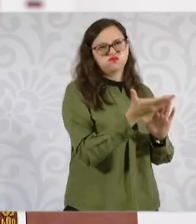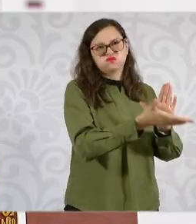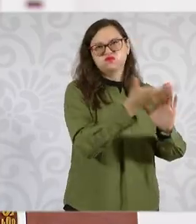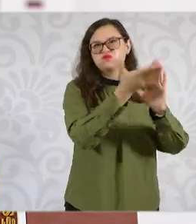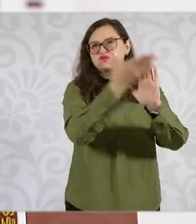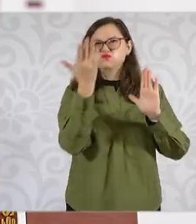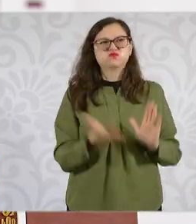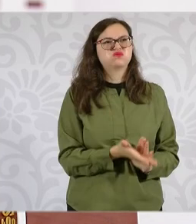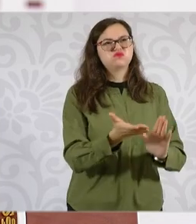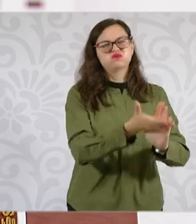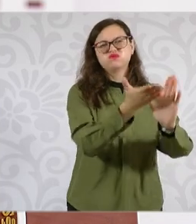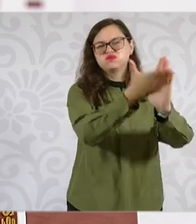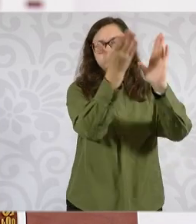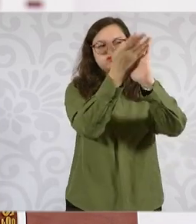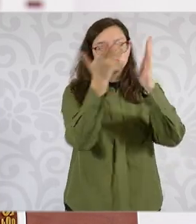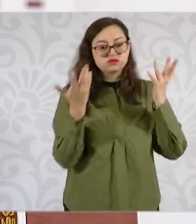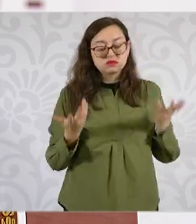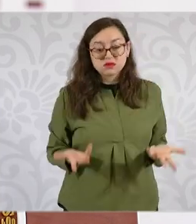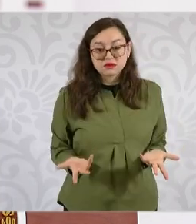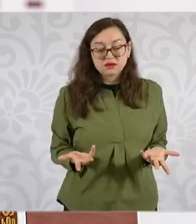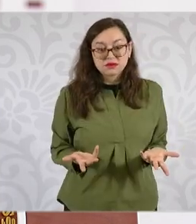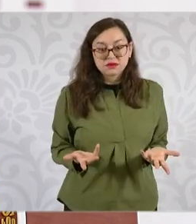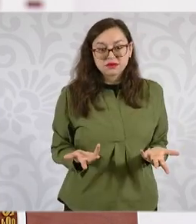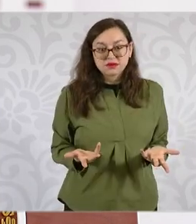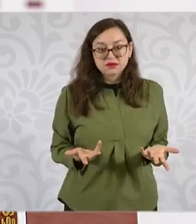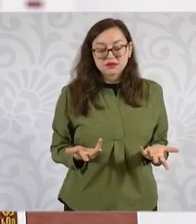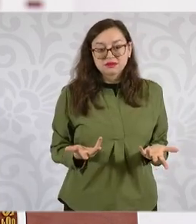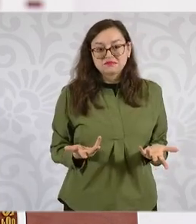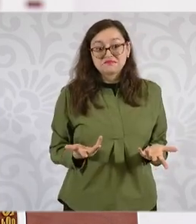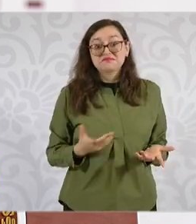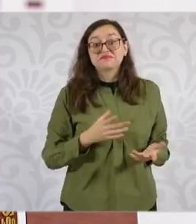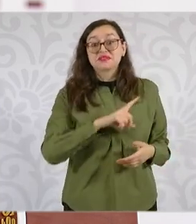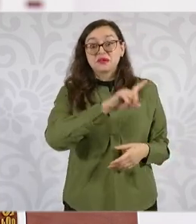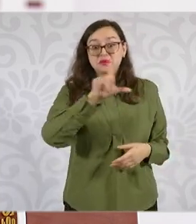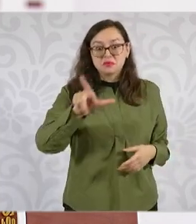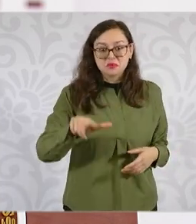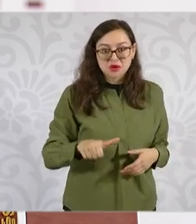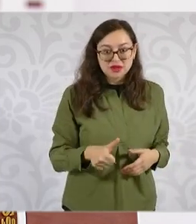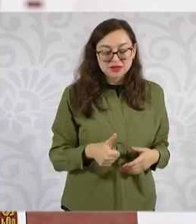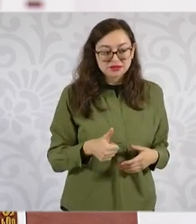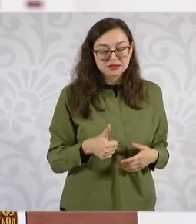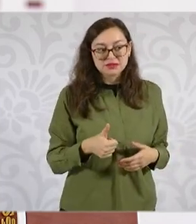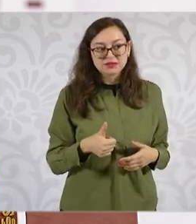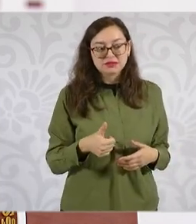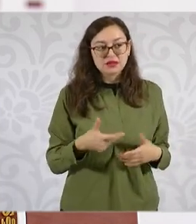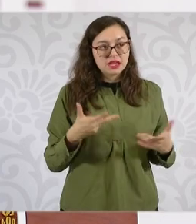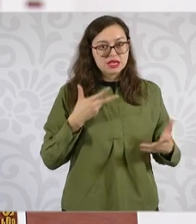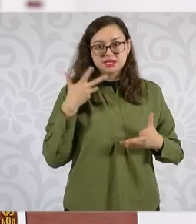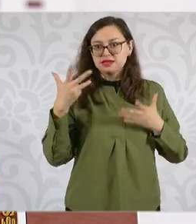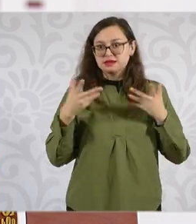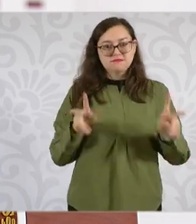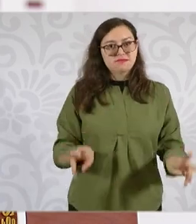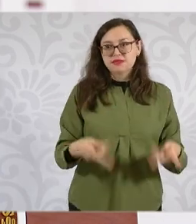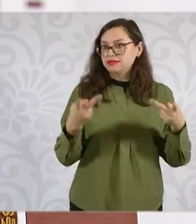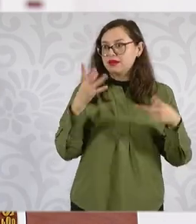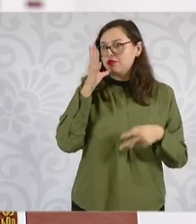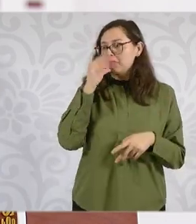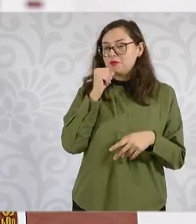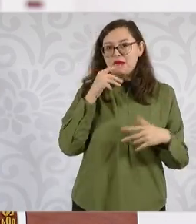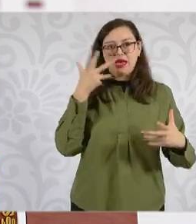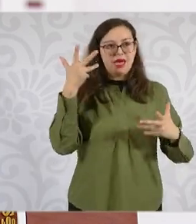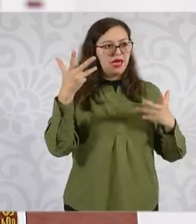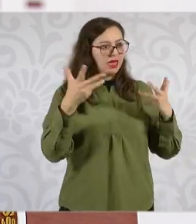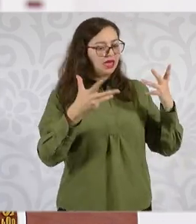porque no estaba planteado en términos del derecho a la vivienda, no estaba planteado construir